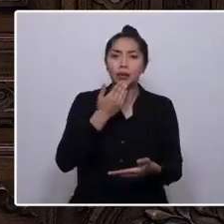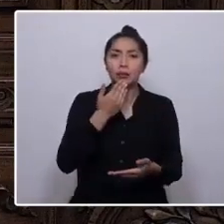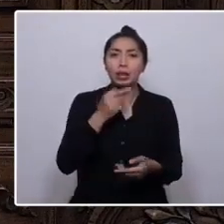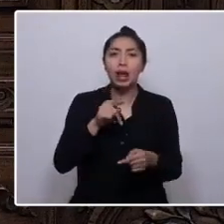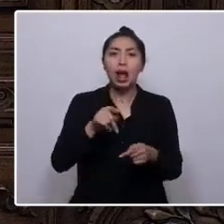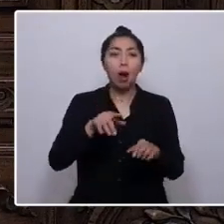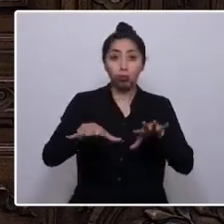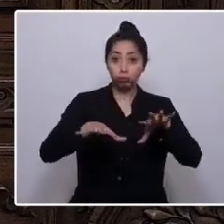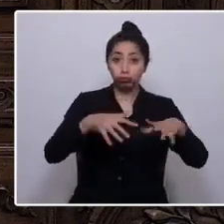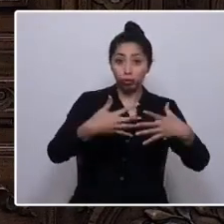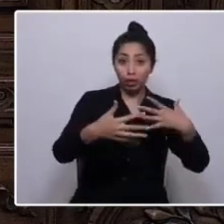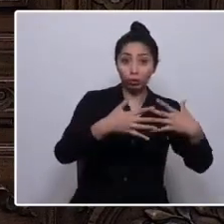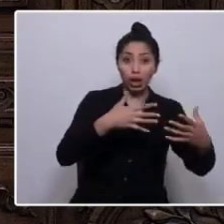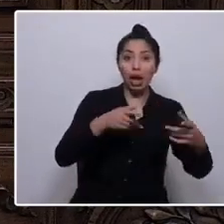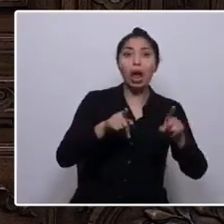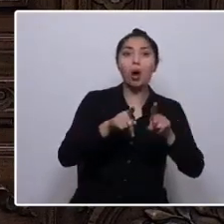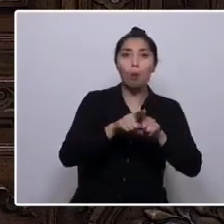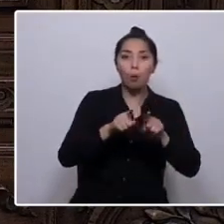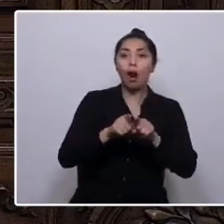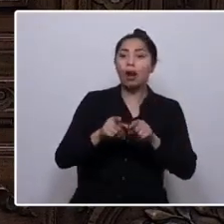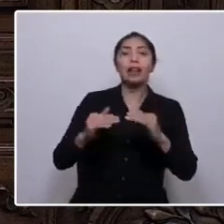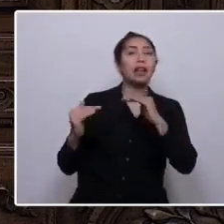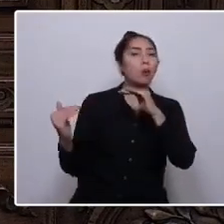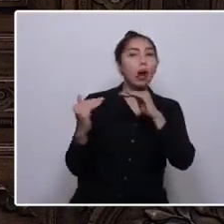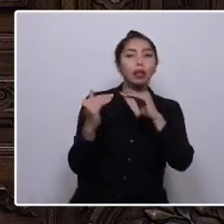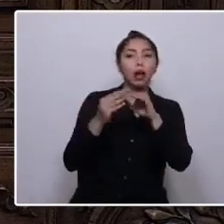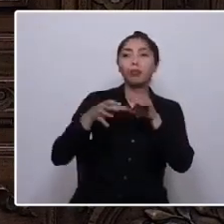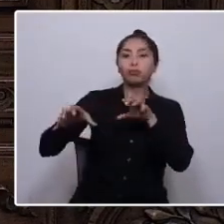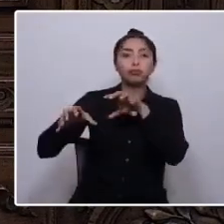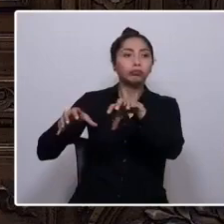en igualdad a cada habitante del territorio.